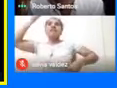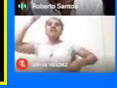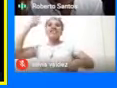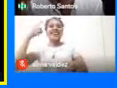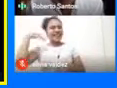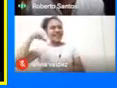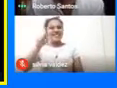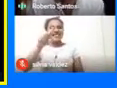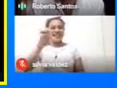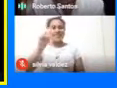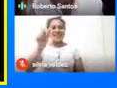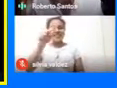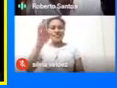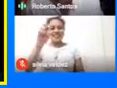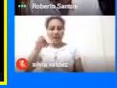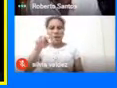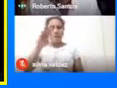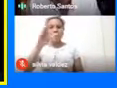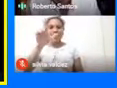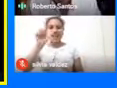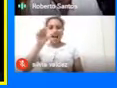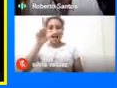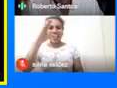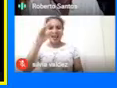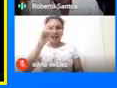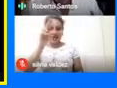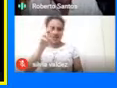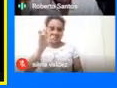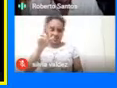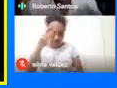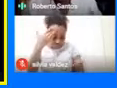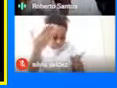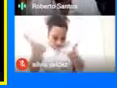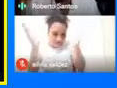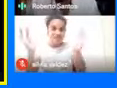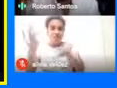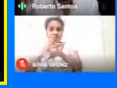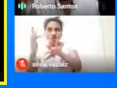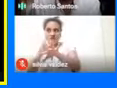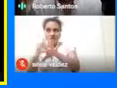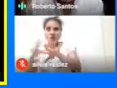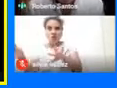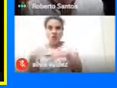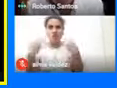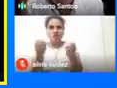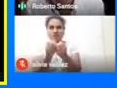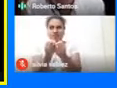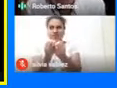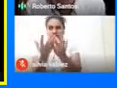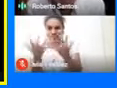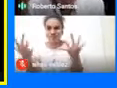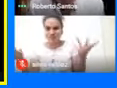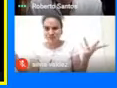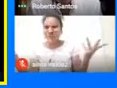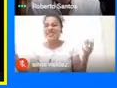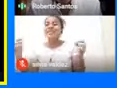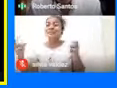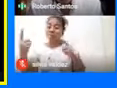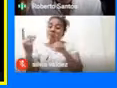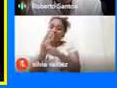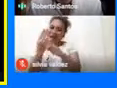Y bueno Ustedes saben Que bueno Esto ha motivado Toda una serie De polémicas